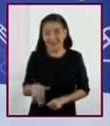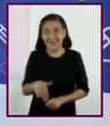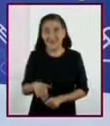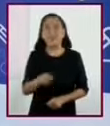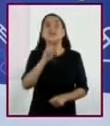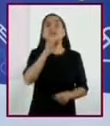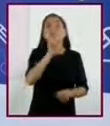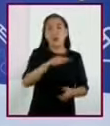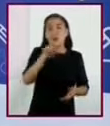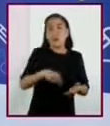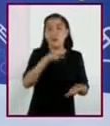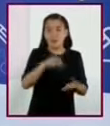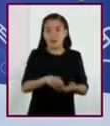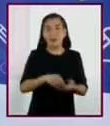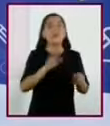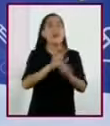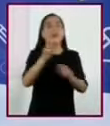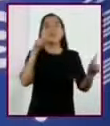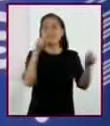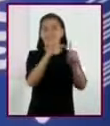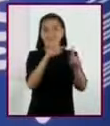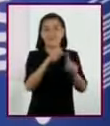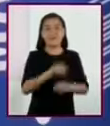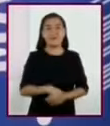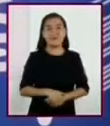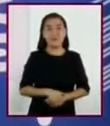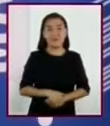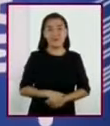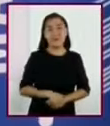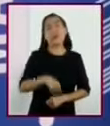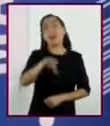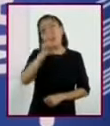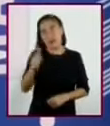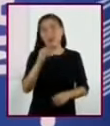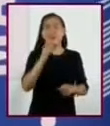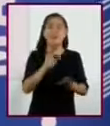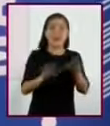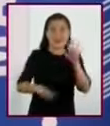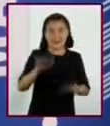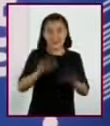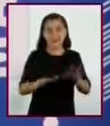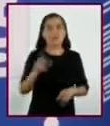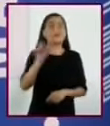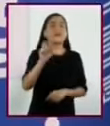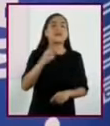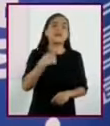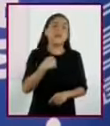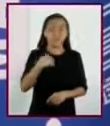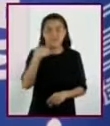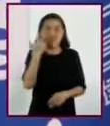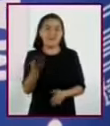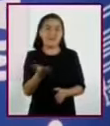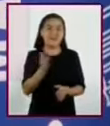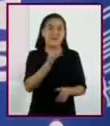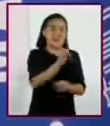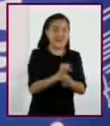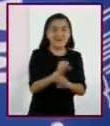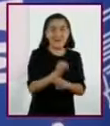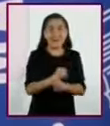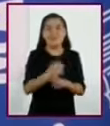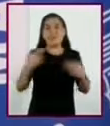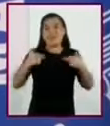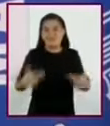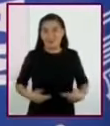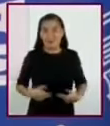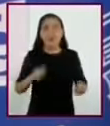el lugar en el que se centra. En otras ocasiones, puede ser que yo me proponga investigar sobre la relación de los seres